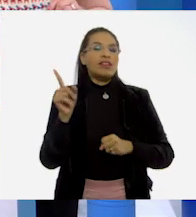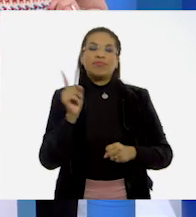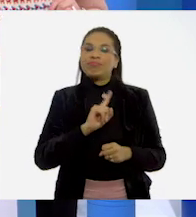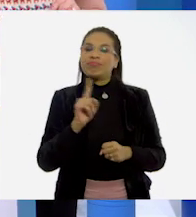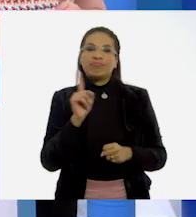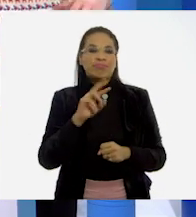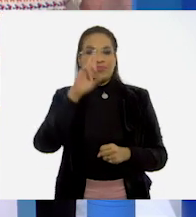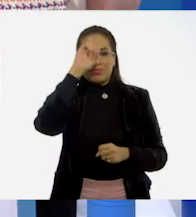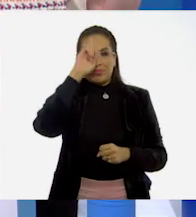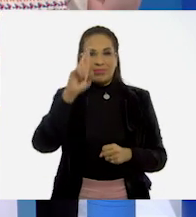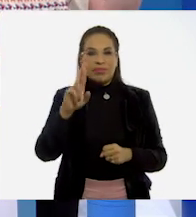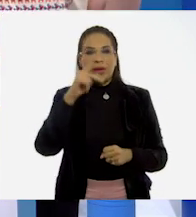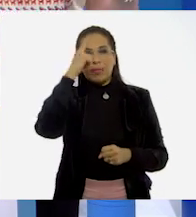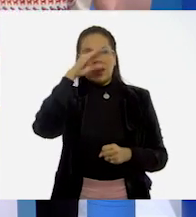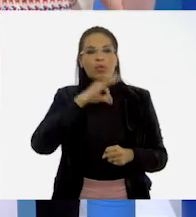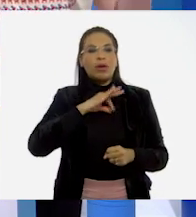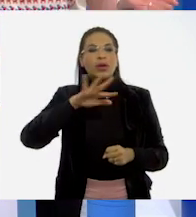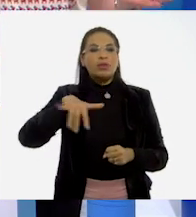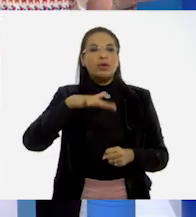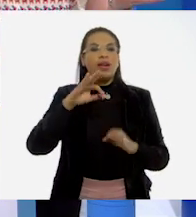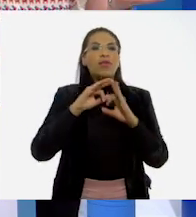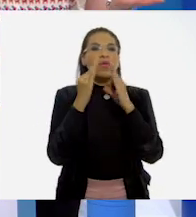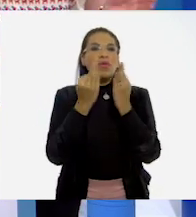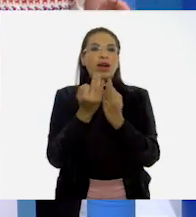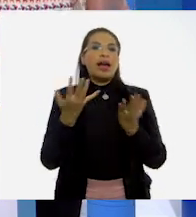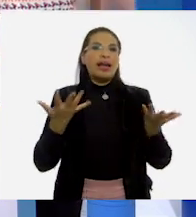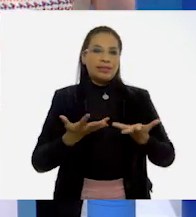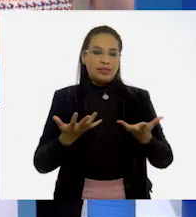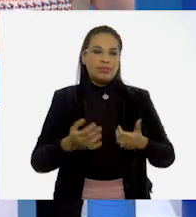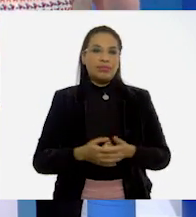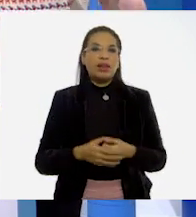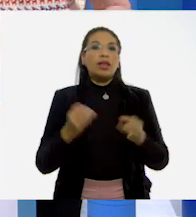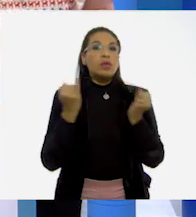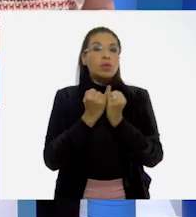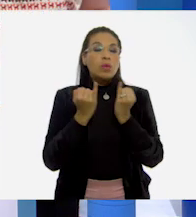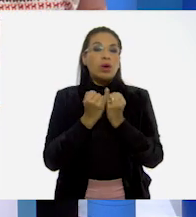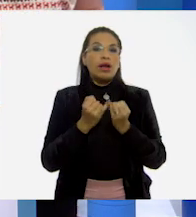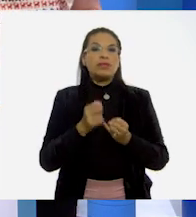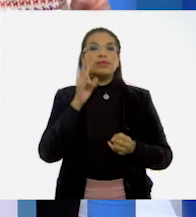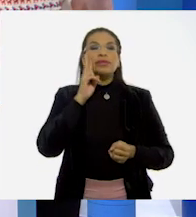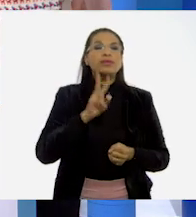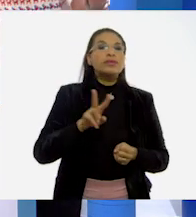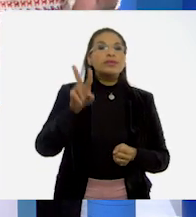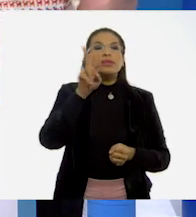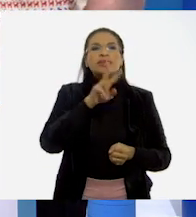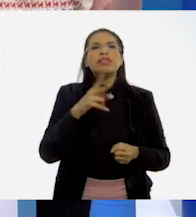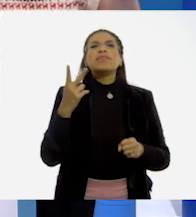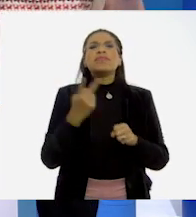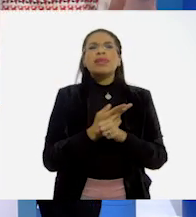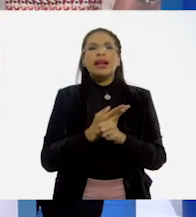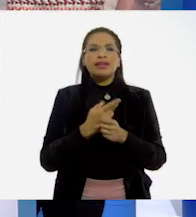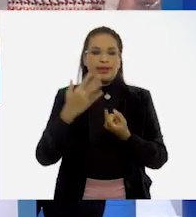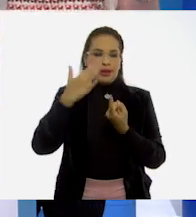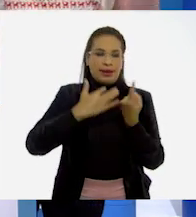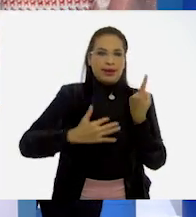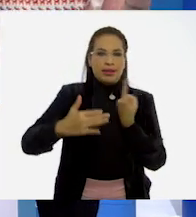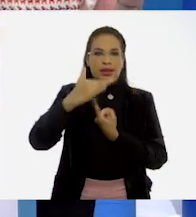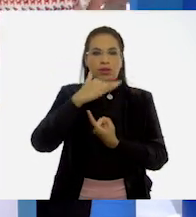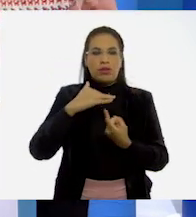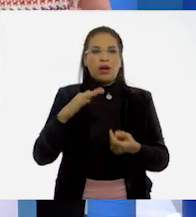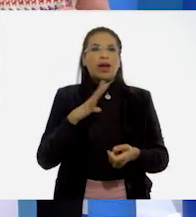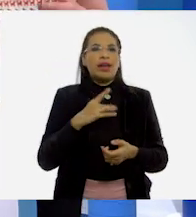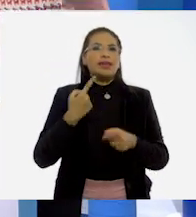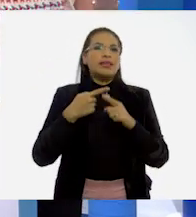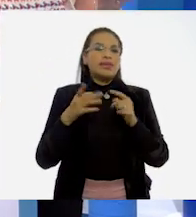han sido respetados, para que busquemos la forma de ejercerlo. De igual manera, observemos qué pasa a nuestro alrededor con